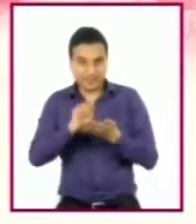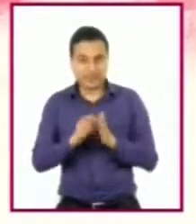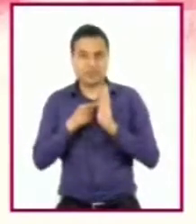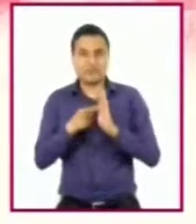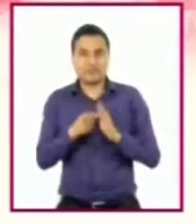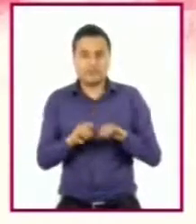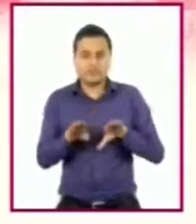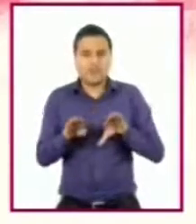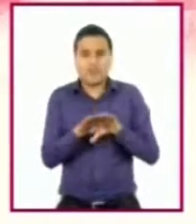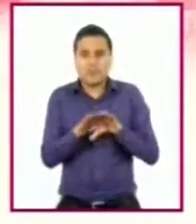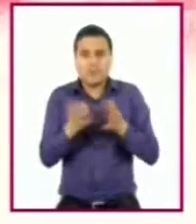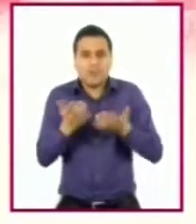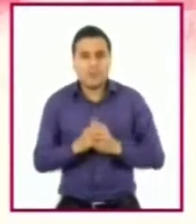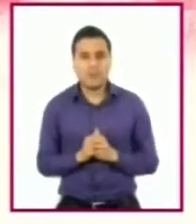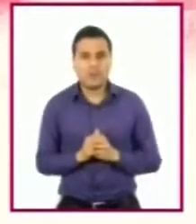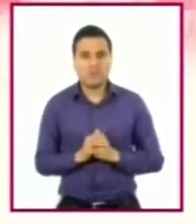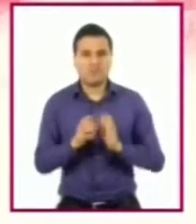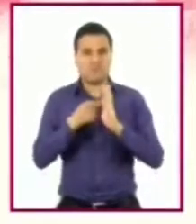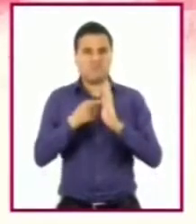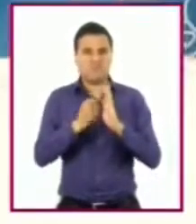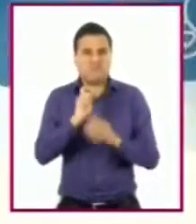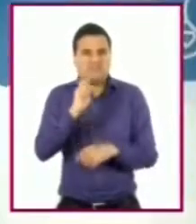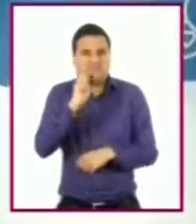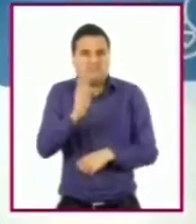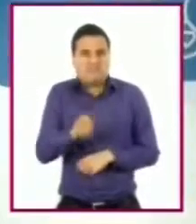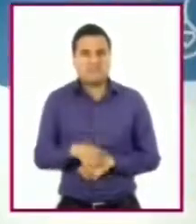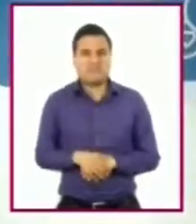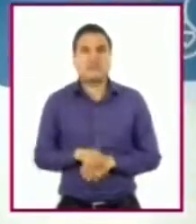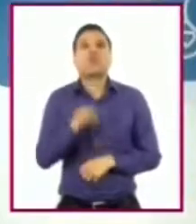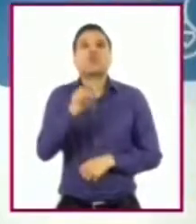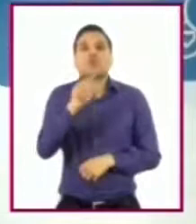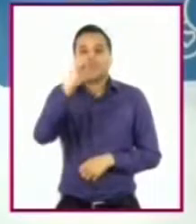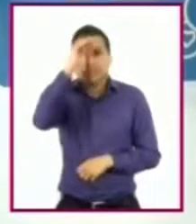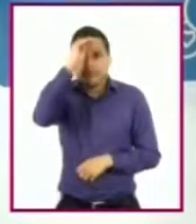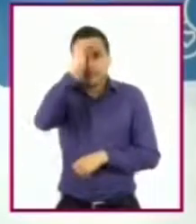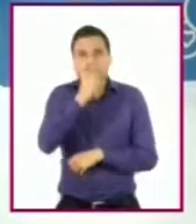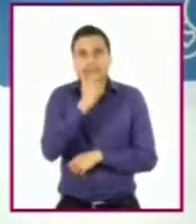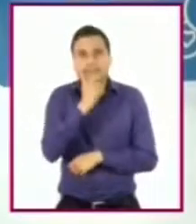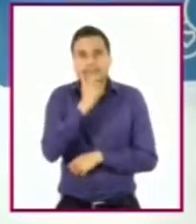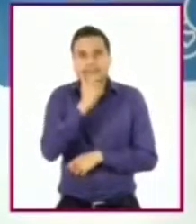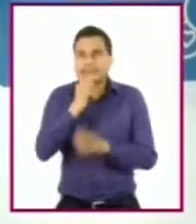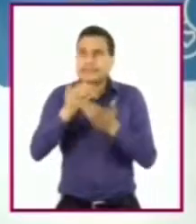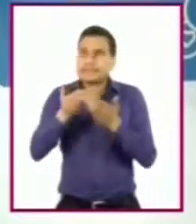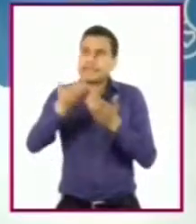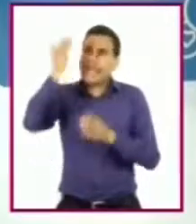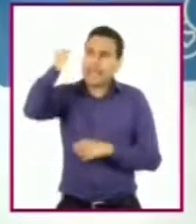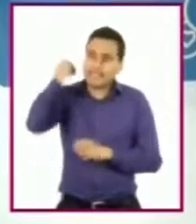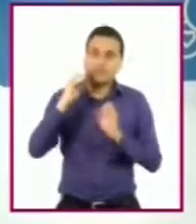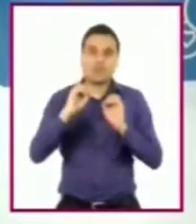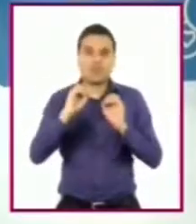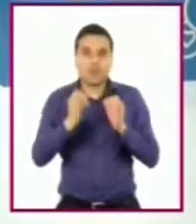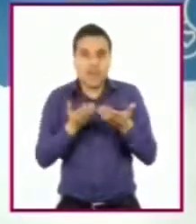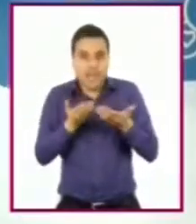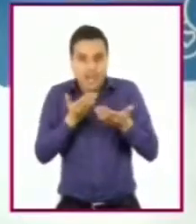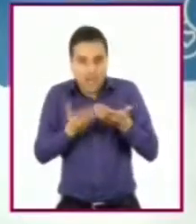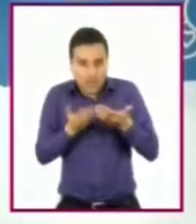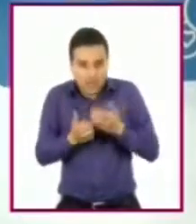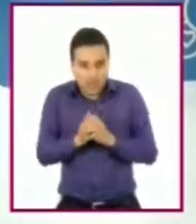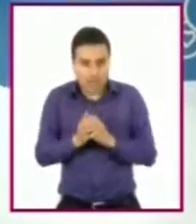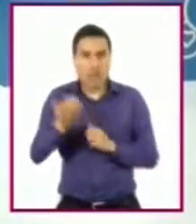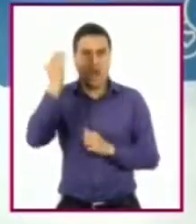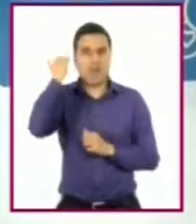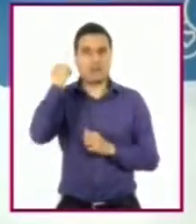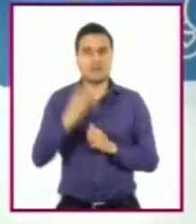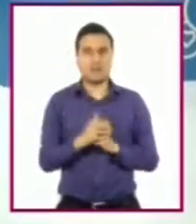visibles se refiere a encontrar una acción en tu vida pasada o presente en la que hayas utilizado